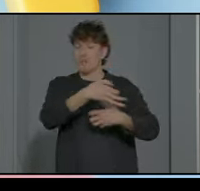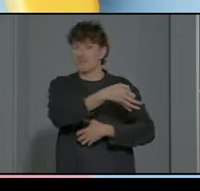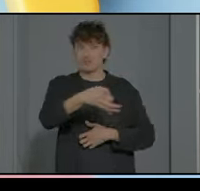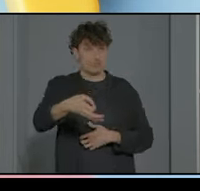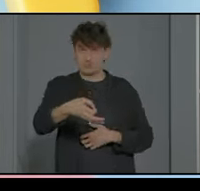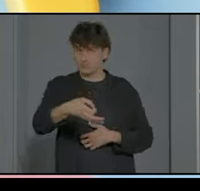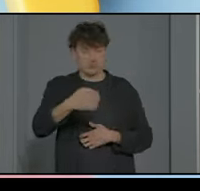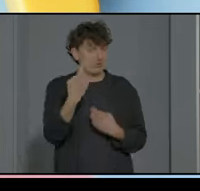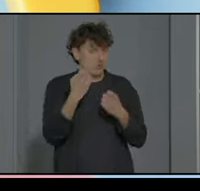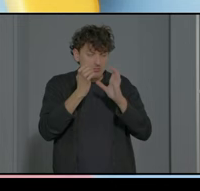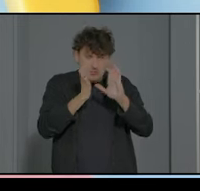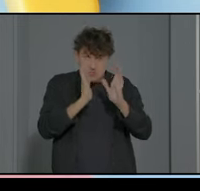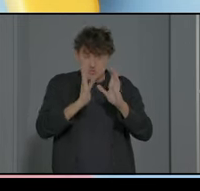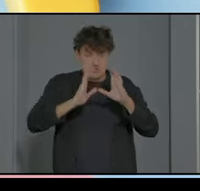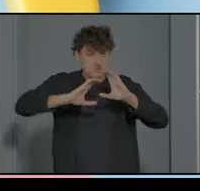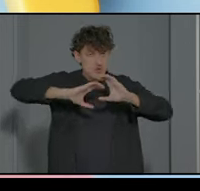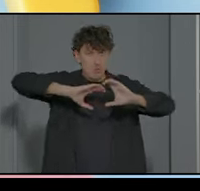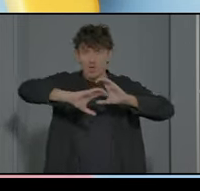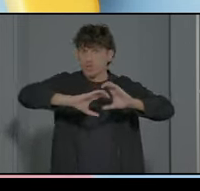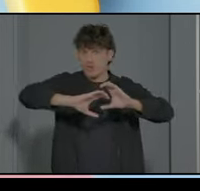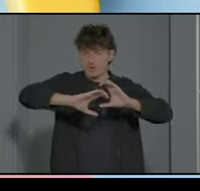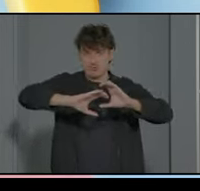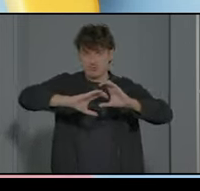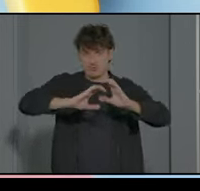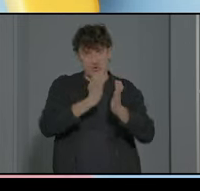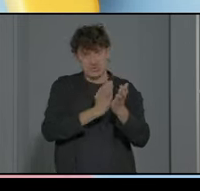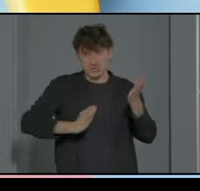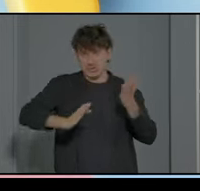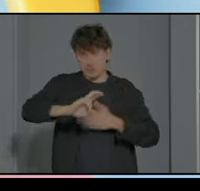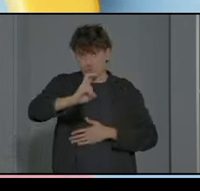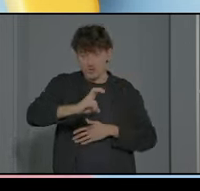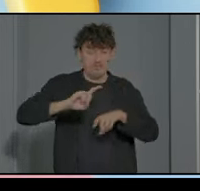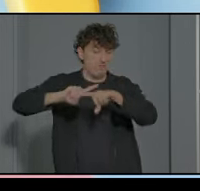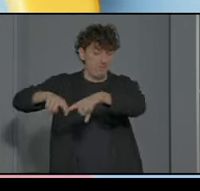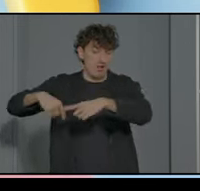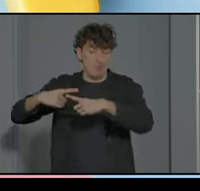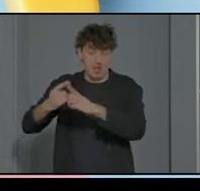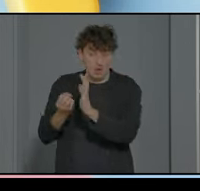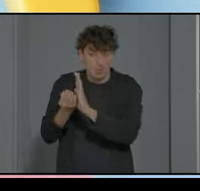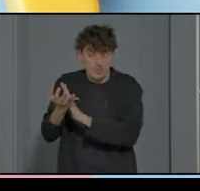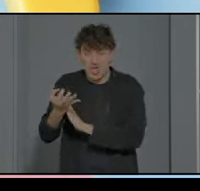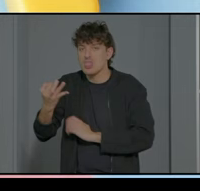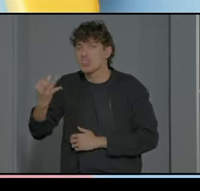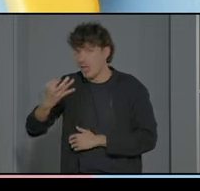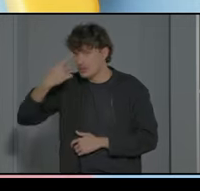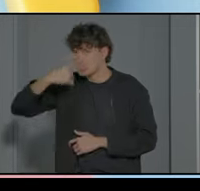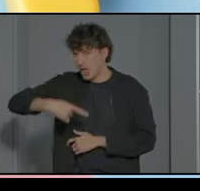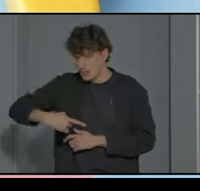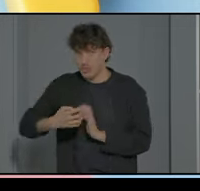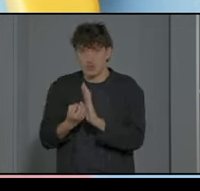muy específico para la comunicación entonces bueno pues todo eso lo deben saber las familias de que estamos hablando porque sobre todo